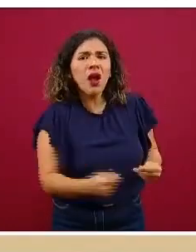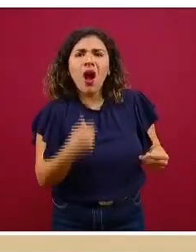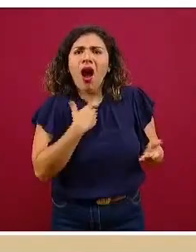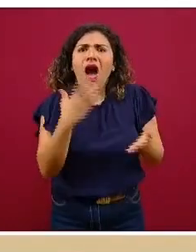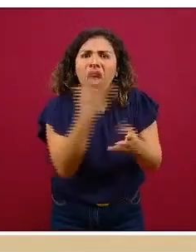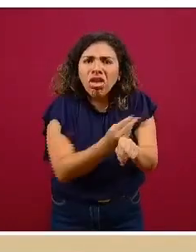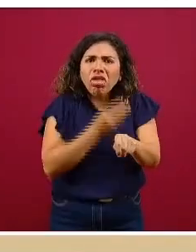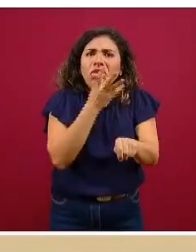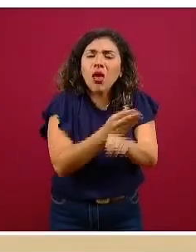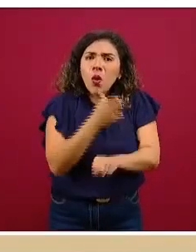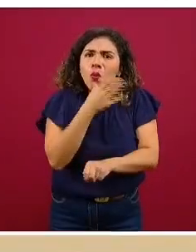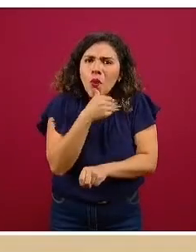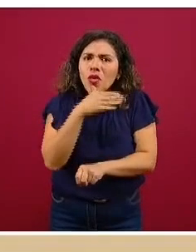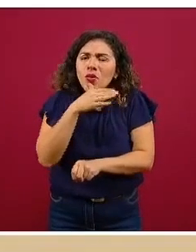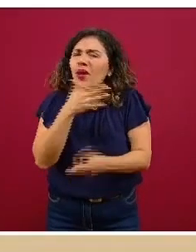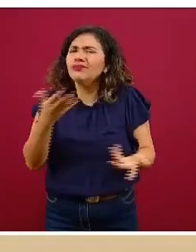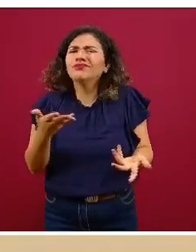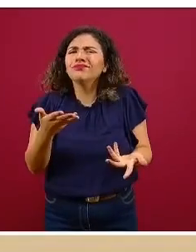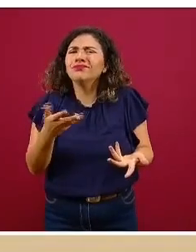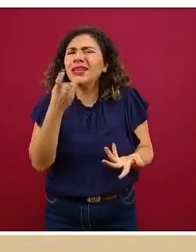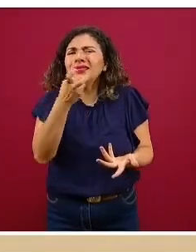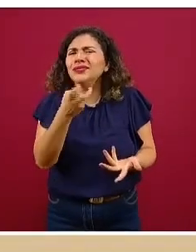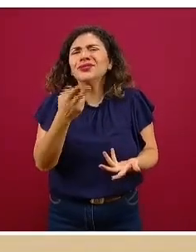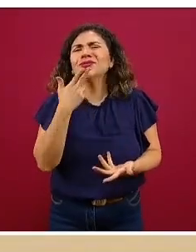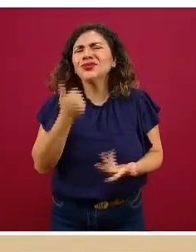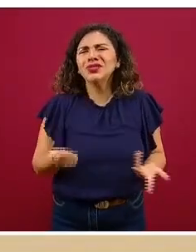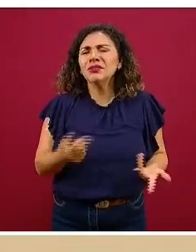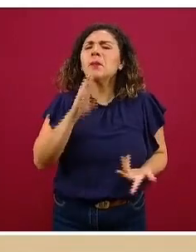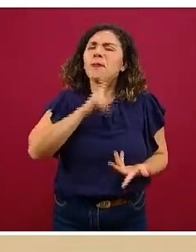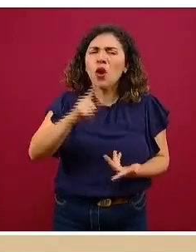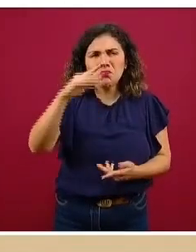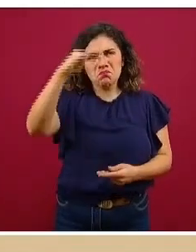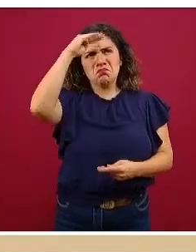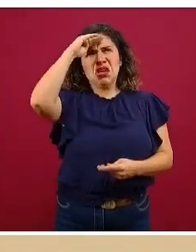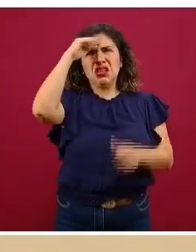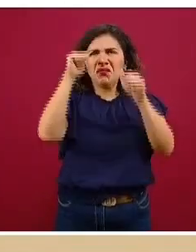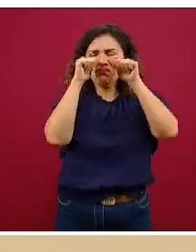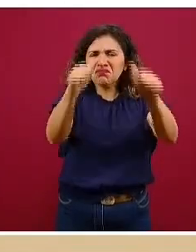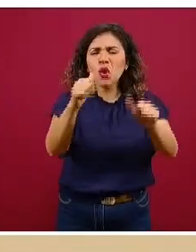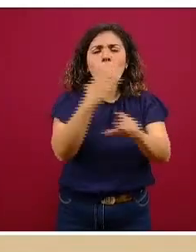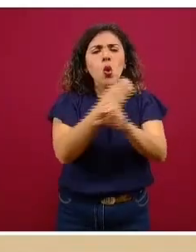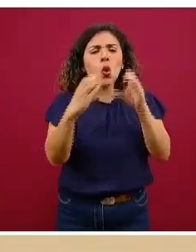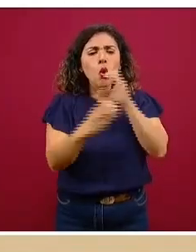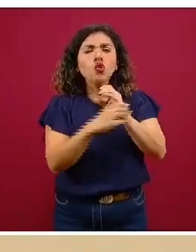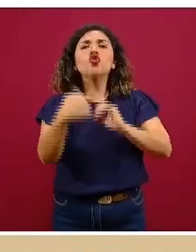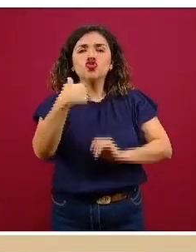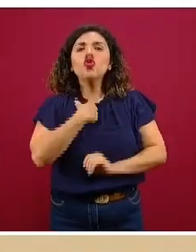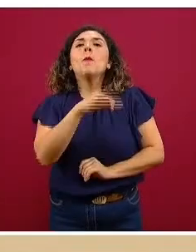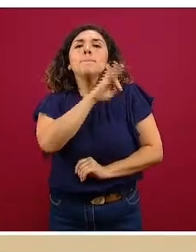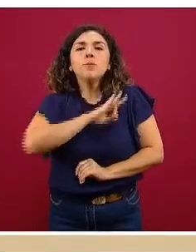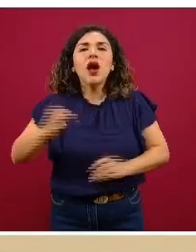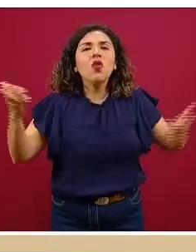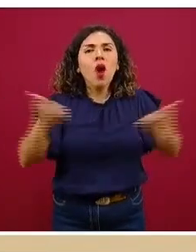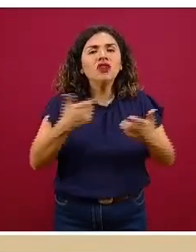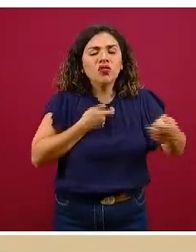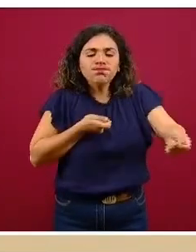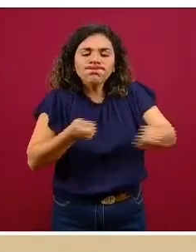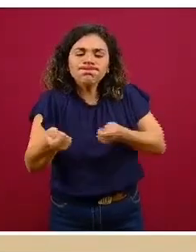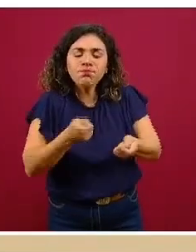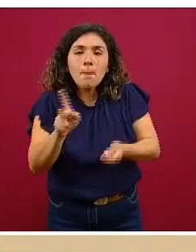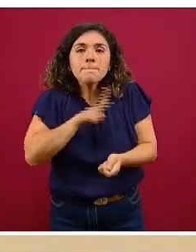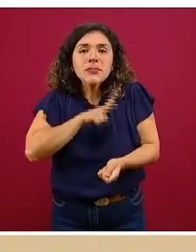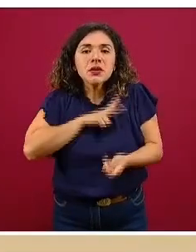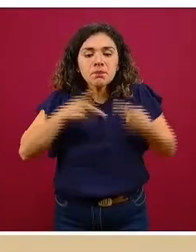control. Sin embargo, la idea es cambiar esto y más bien enfocarnos en aquellas circunstancias que sí tenemos bajo